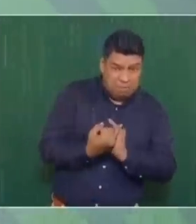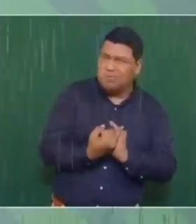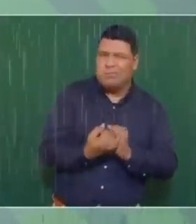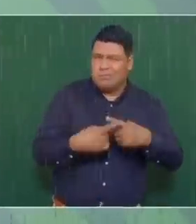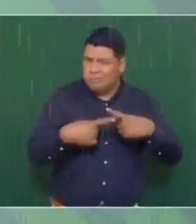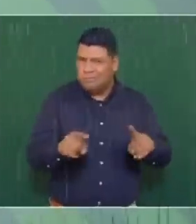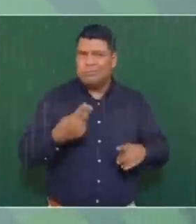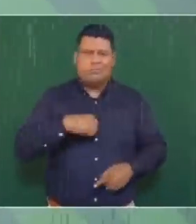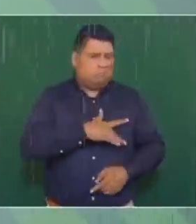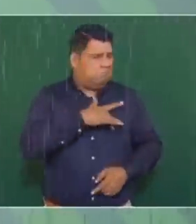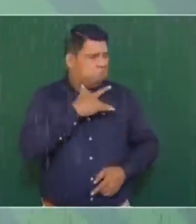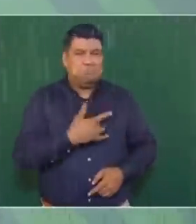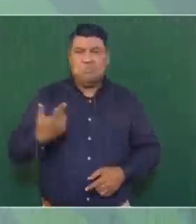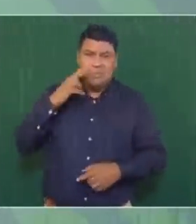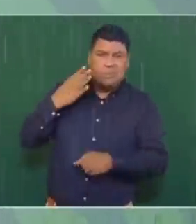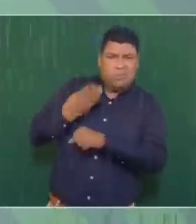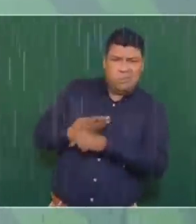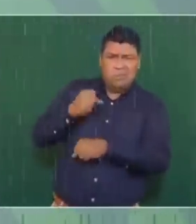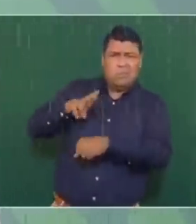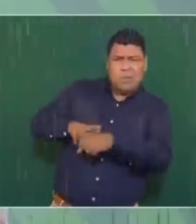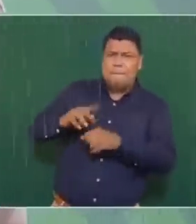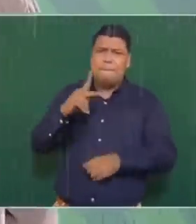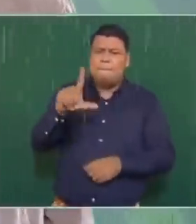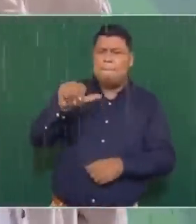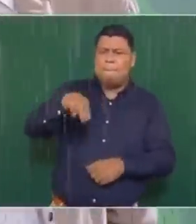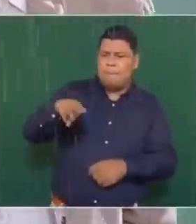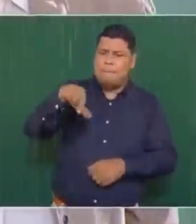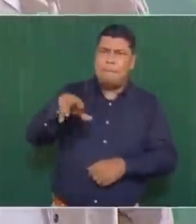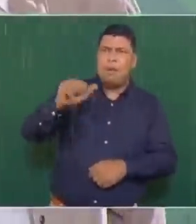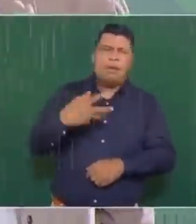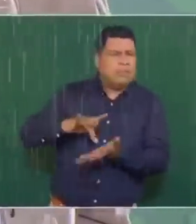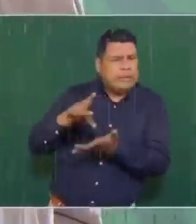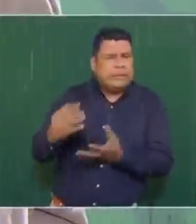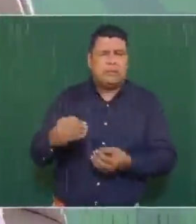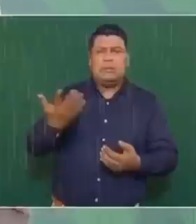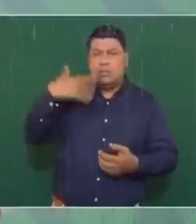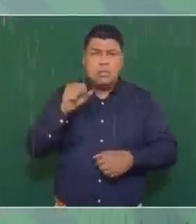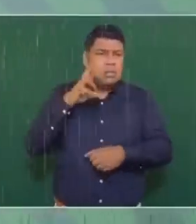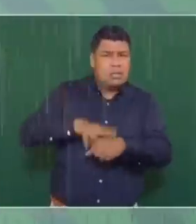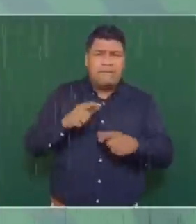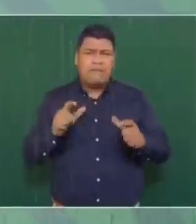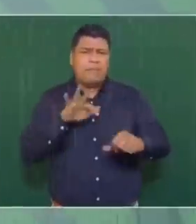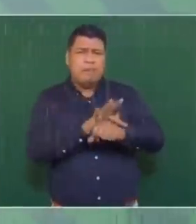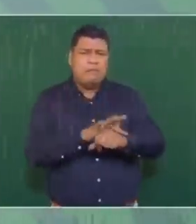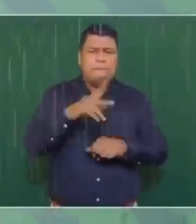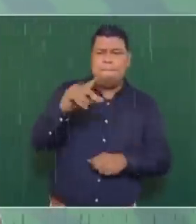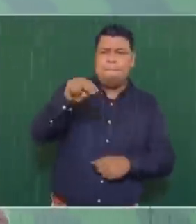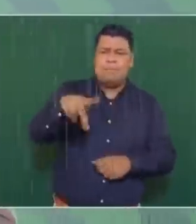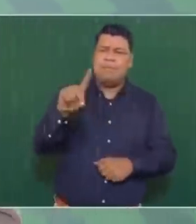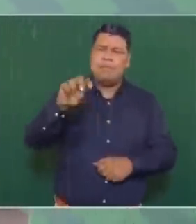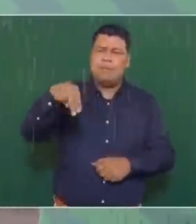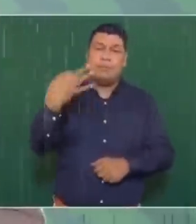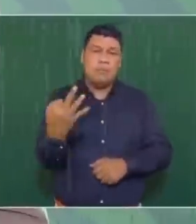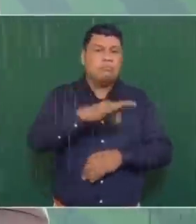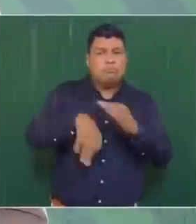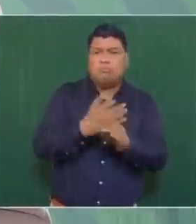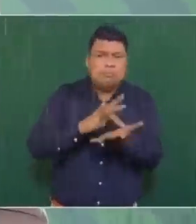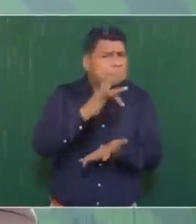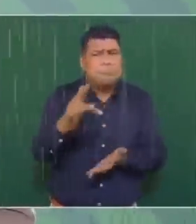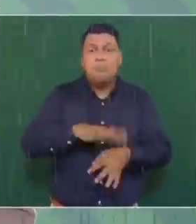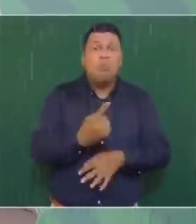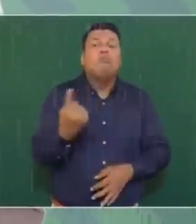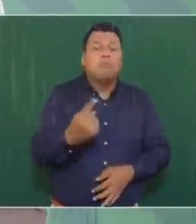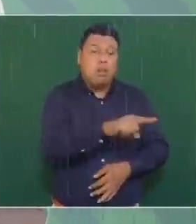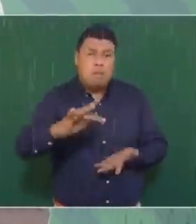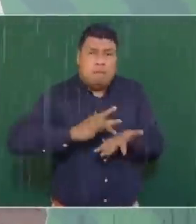Y agradecerle mucho a la Secretaría de Marina, el plan Marina funciona muy bien, la Secretaría de Defensa, el plan TN3, no podríamos sin